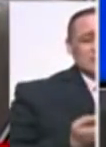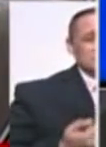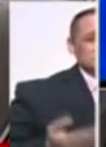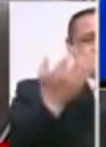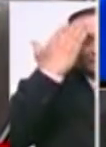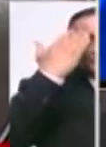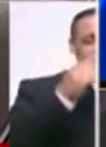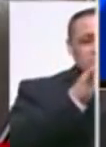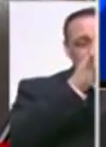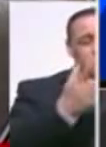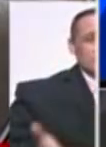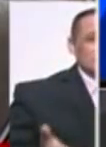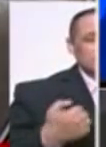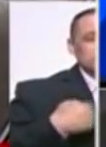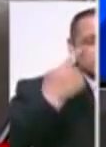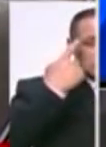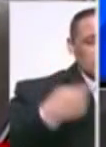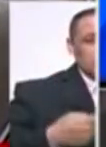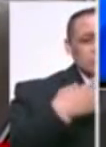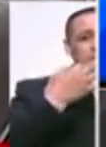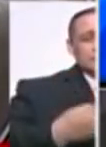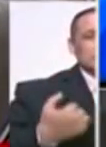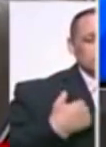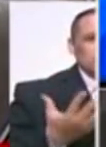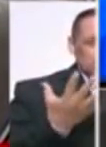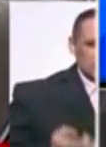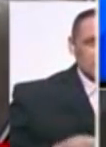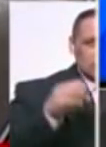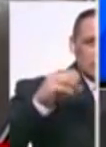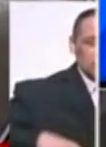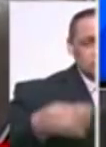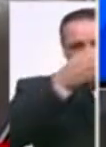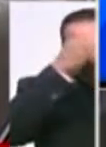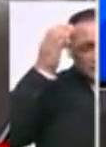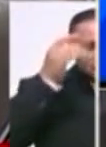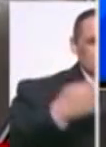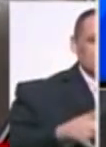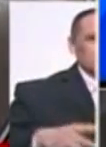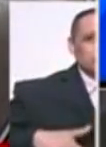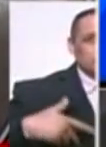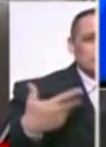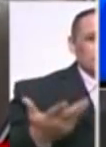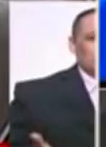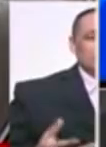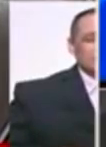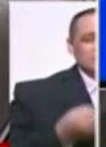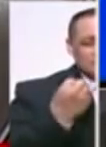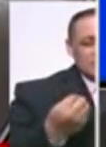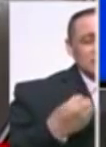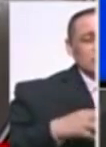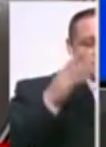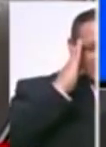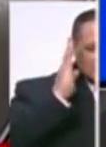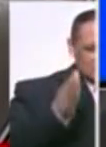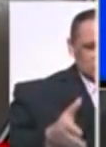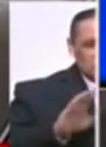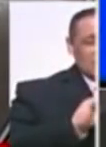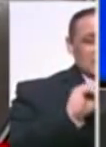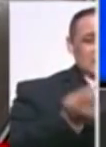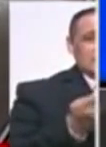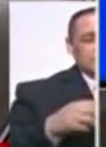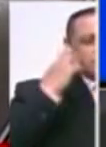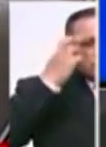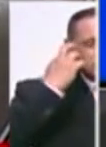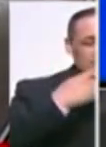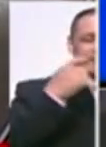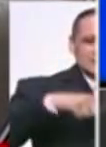y el nivel de desaprobación de Pedro Castillo es 76%, pero del Congreso está sobre el 82, 83%. Entonces,